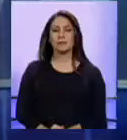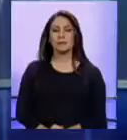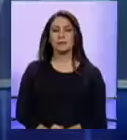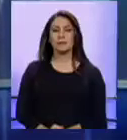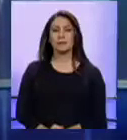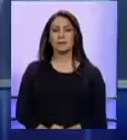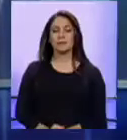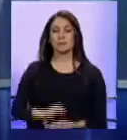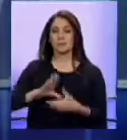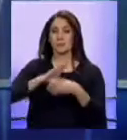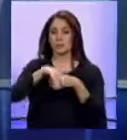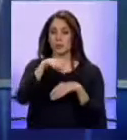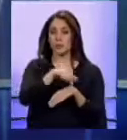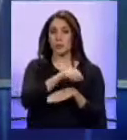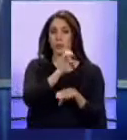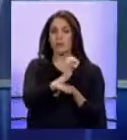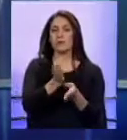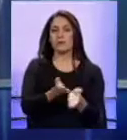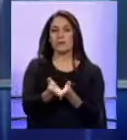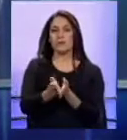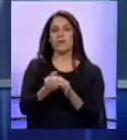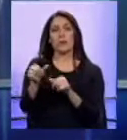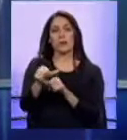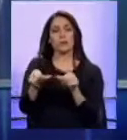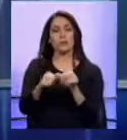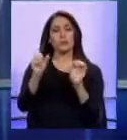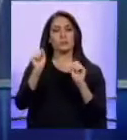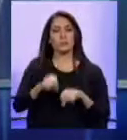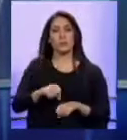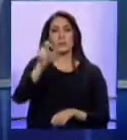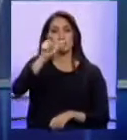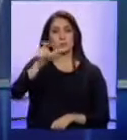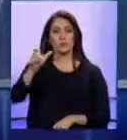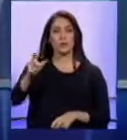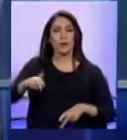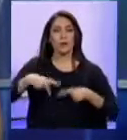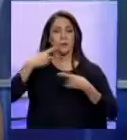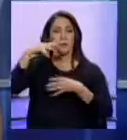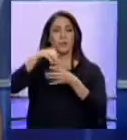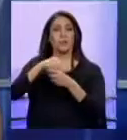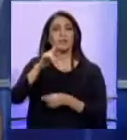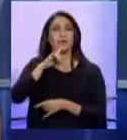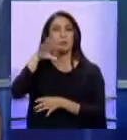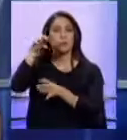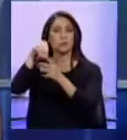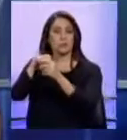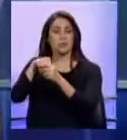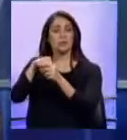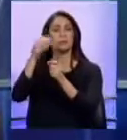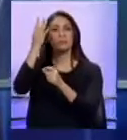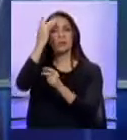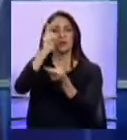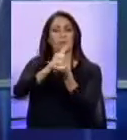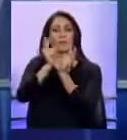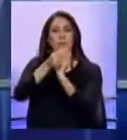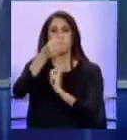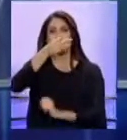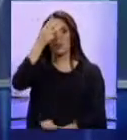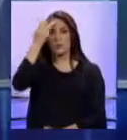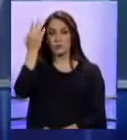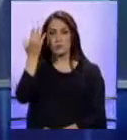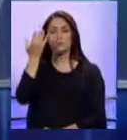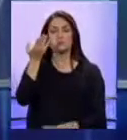La Cancillería de Ecuador ofrece un servicio de asesoría legal para los compatriotas que residen en Estados Unidos ante las reformas migratorias